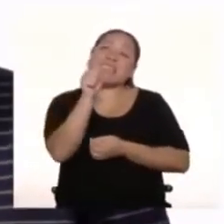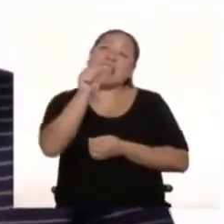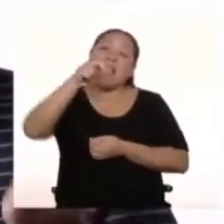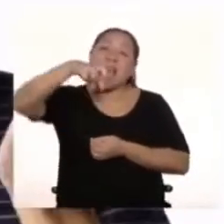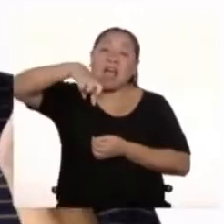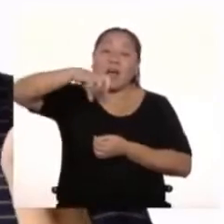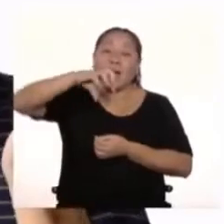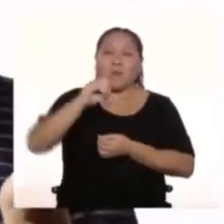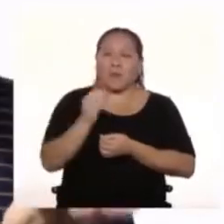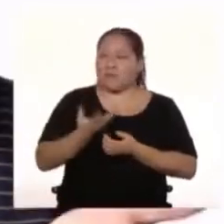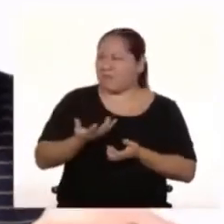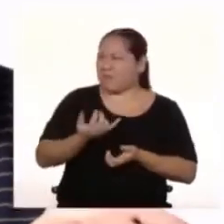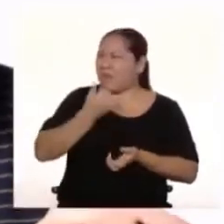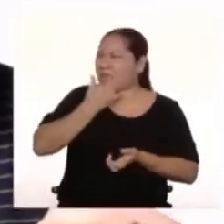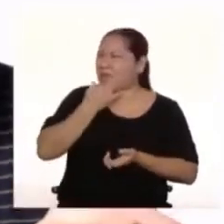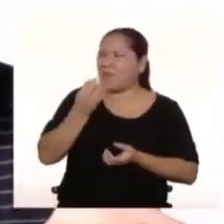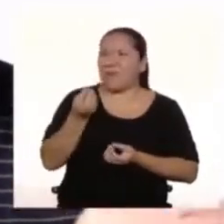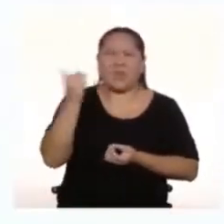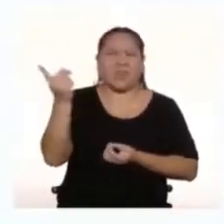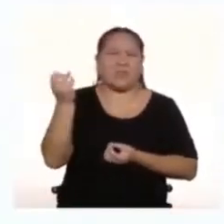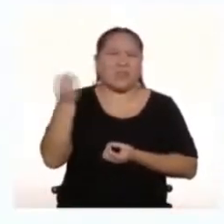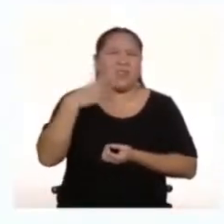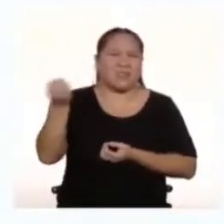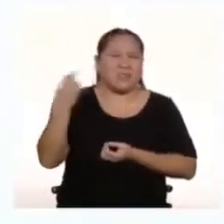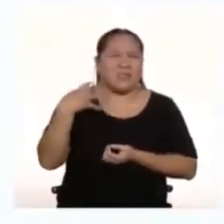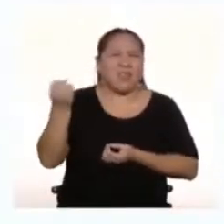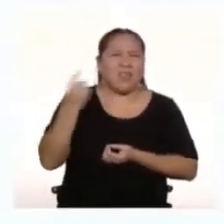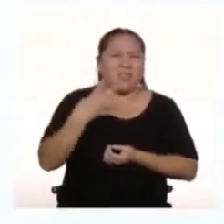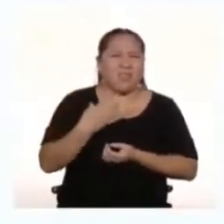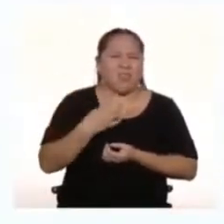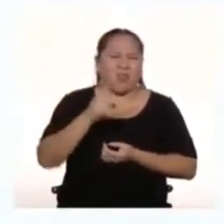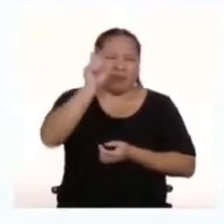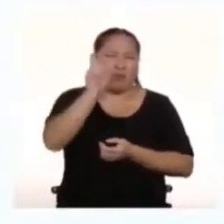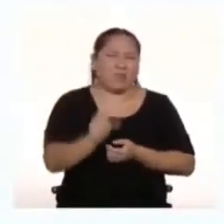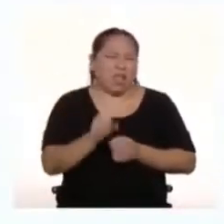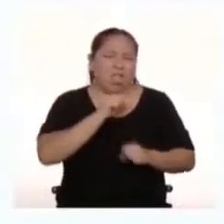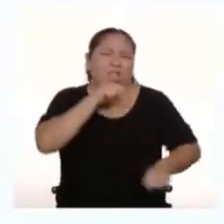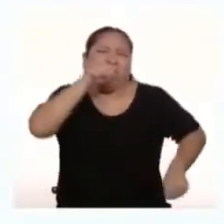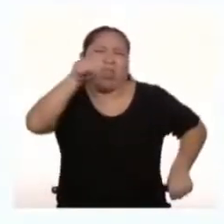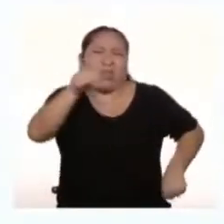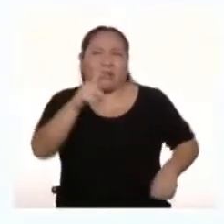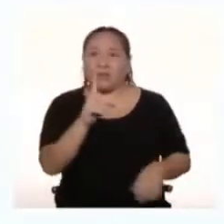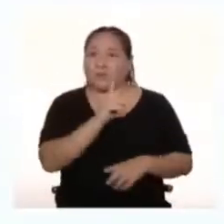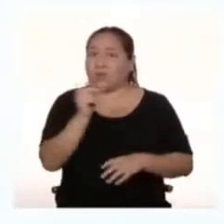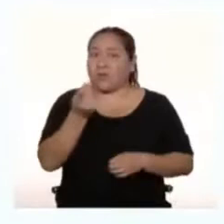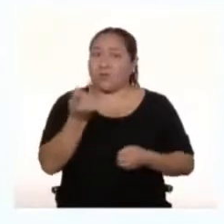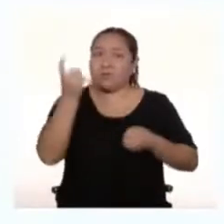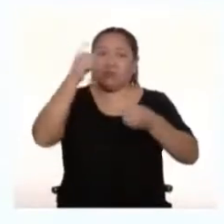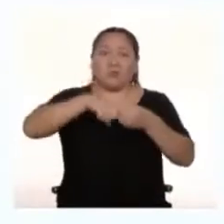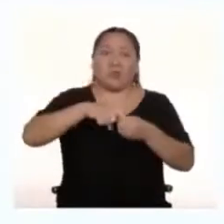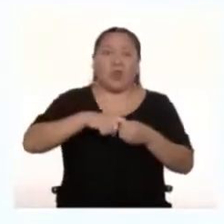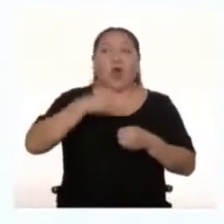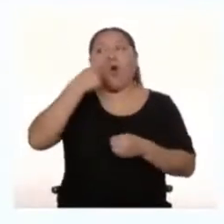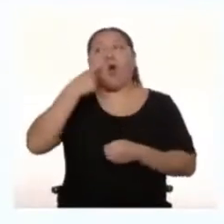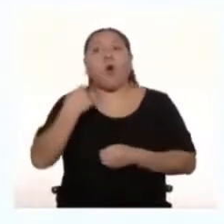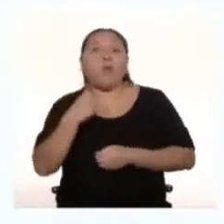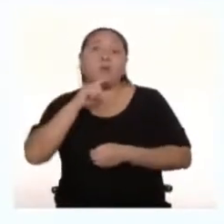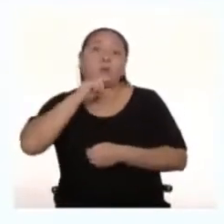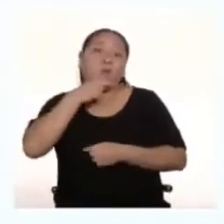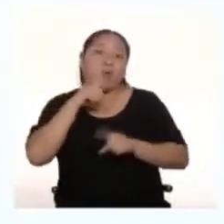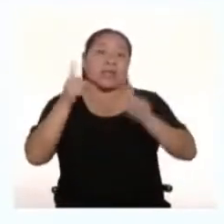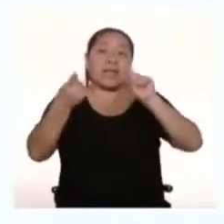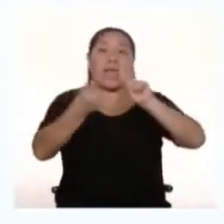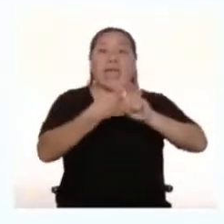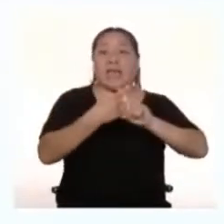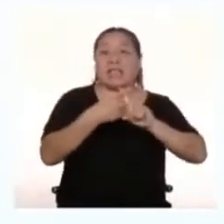haciendo hablando de superhéroes Bueno, no es que esté pensando en formar mi academia virtual de hombres y mujeres X